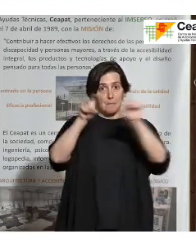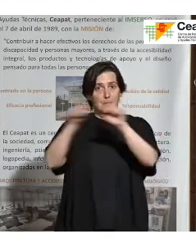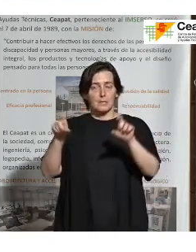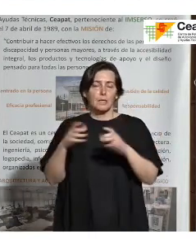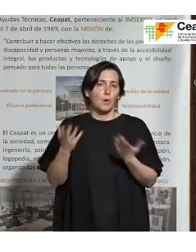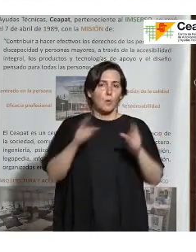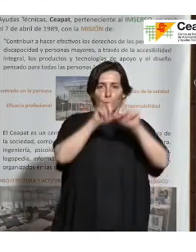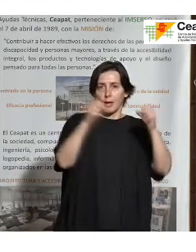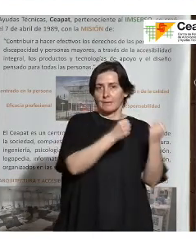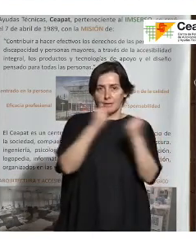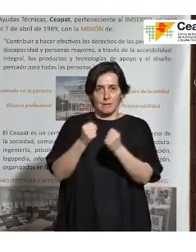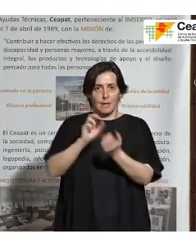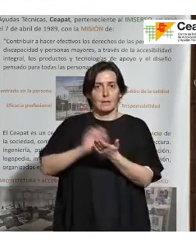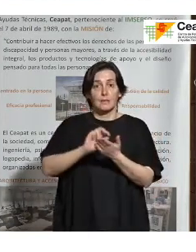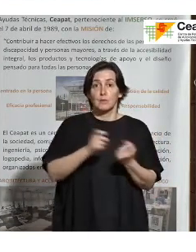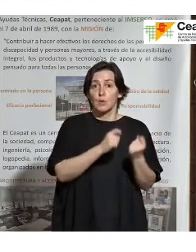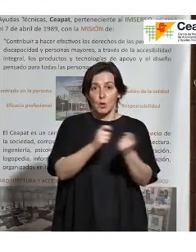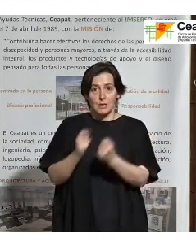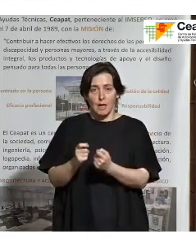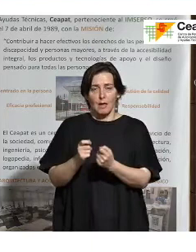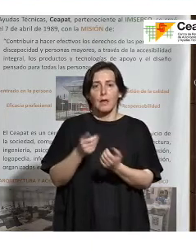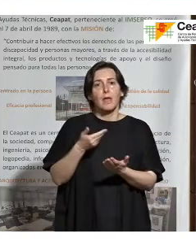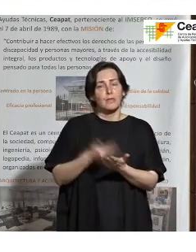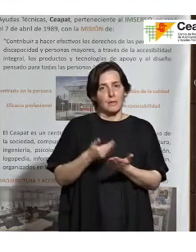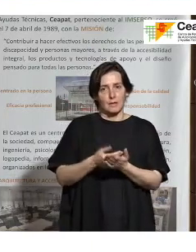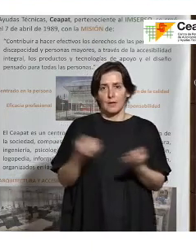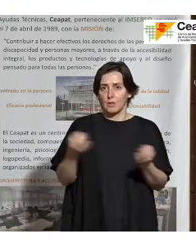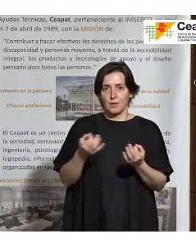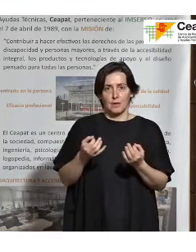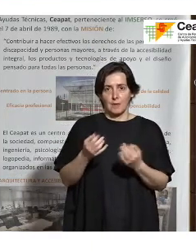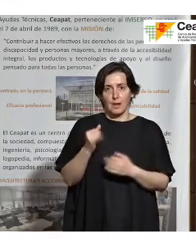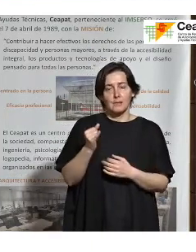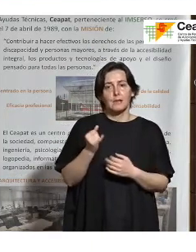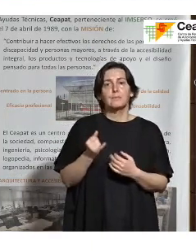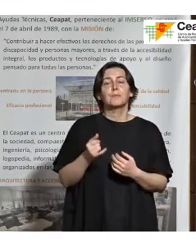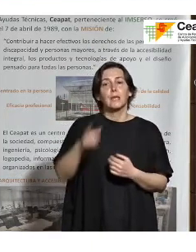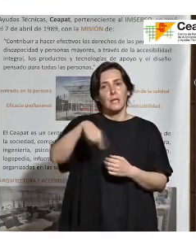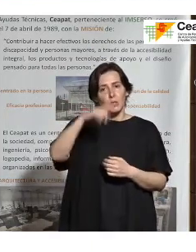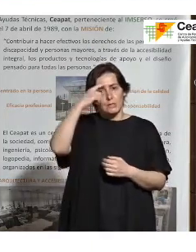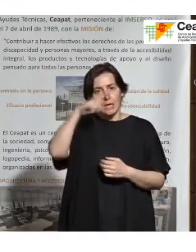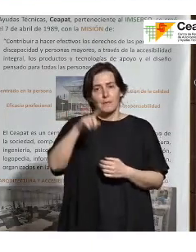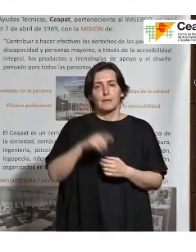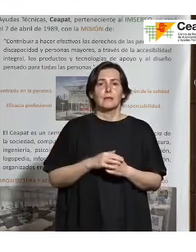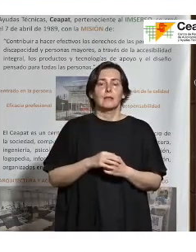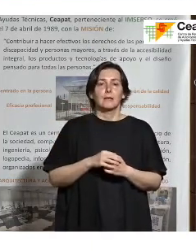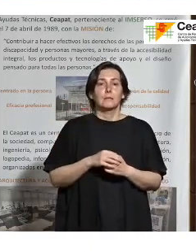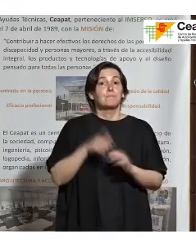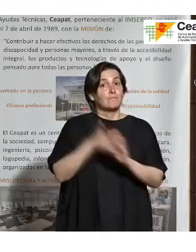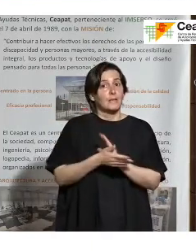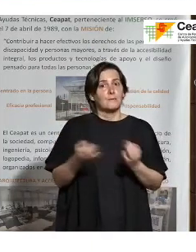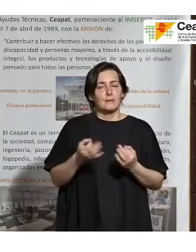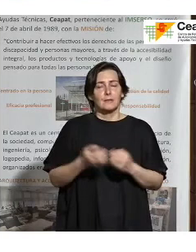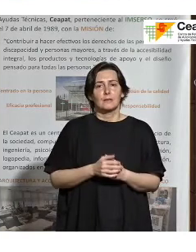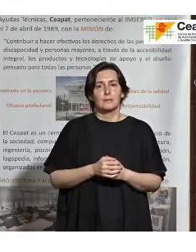entidad que vaya a gestionar el servicio disponga de este certificado, tienen que conocer el alcance, todo lo que eso implica y todo lo que